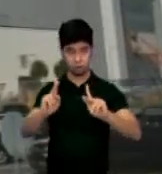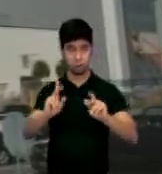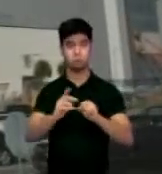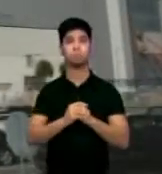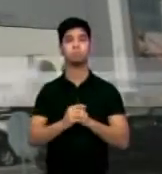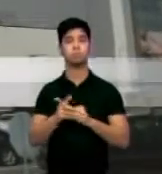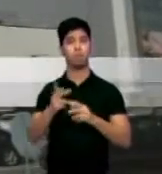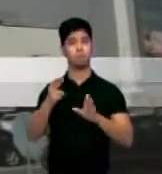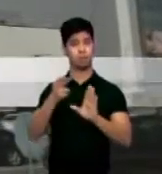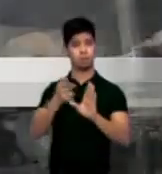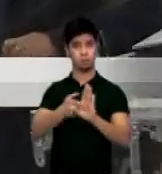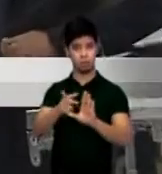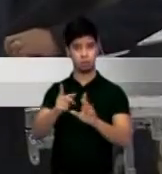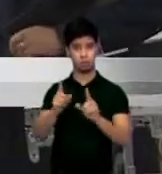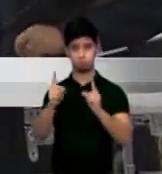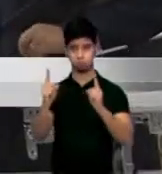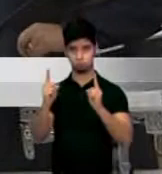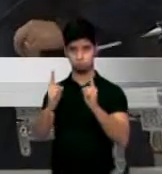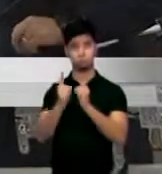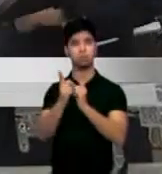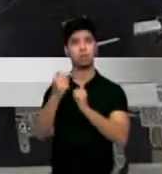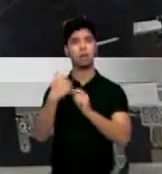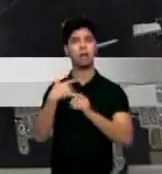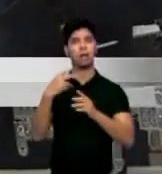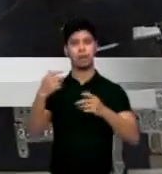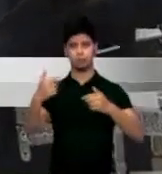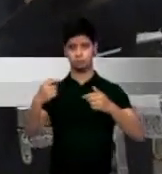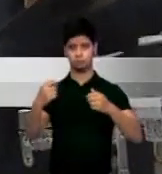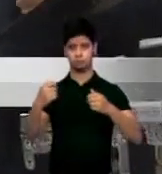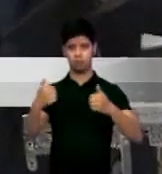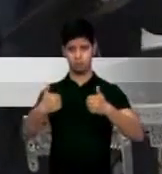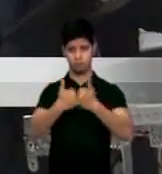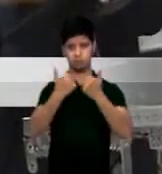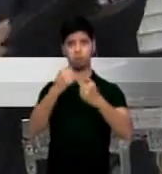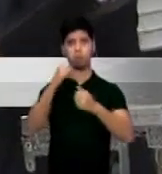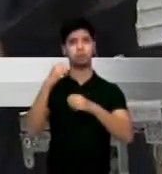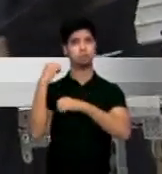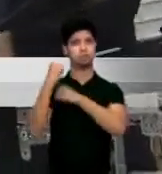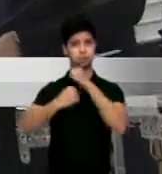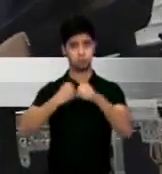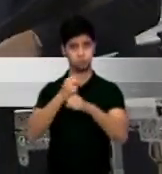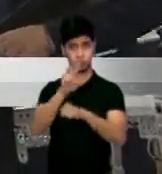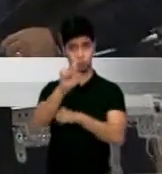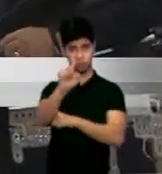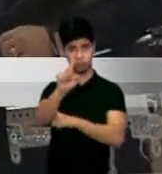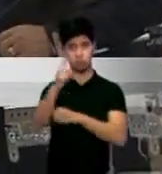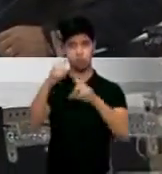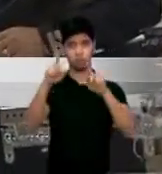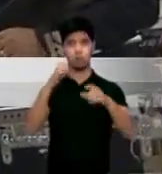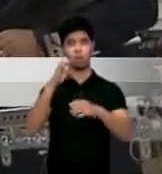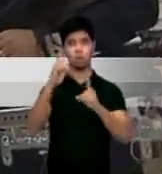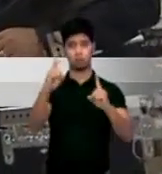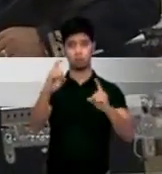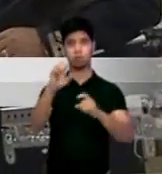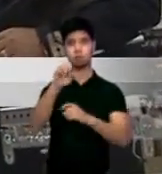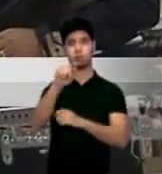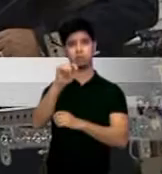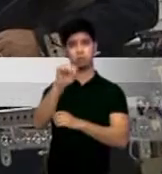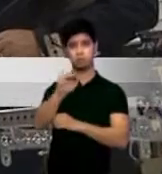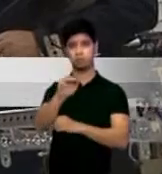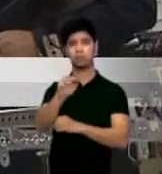participará del encuentro retos para el siglo XXI hacia el desarrollo de una educación STEAM, ciencia, tecnología,